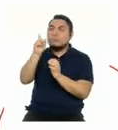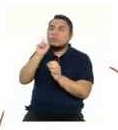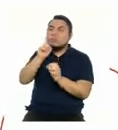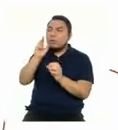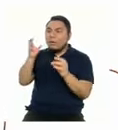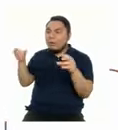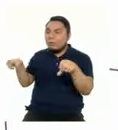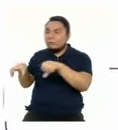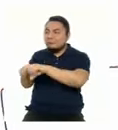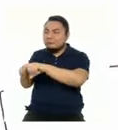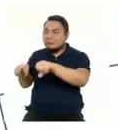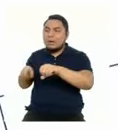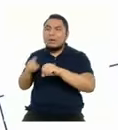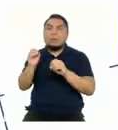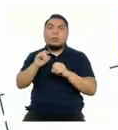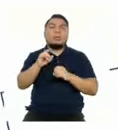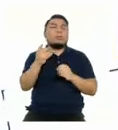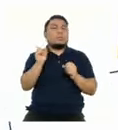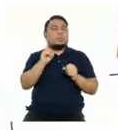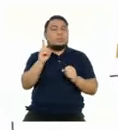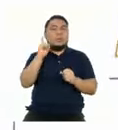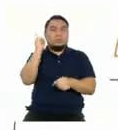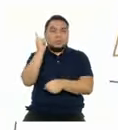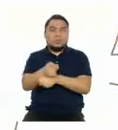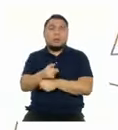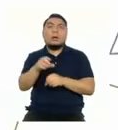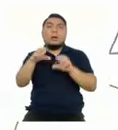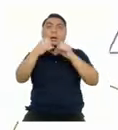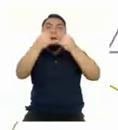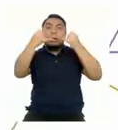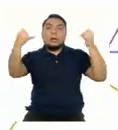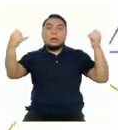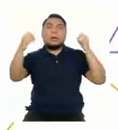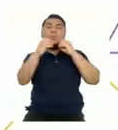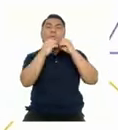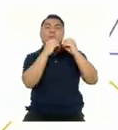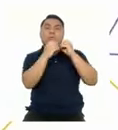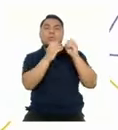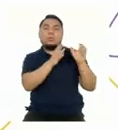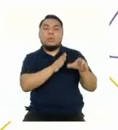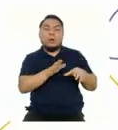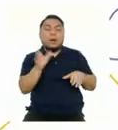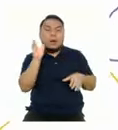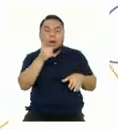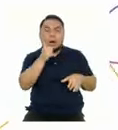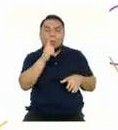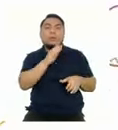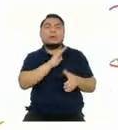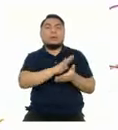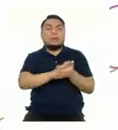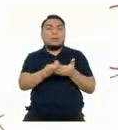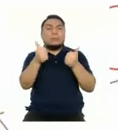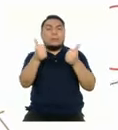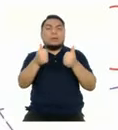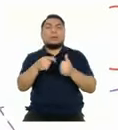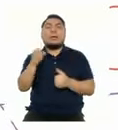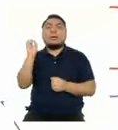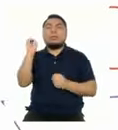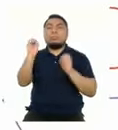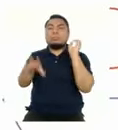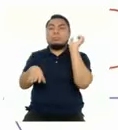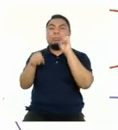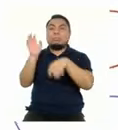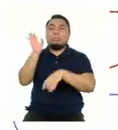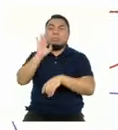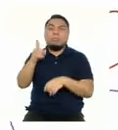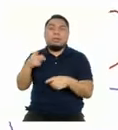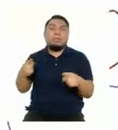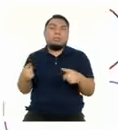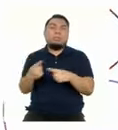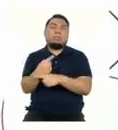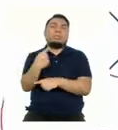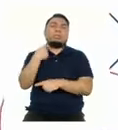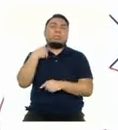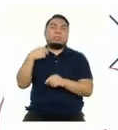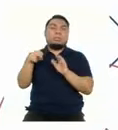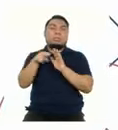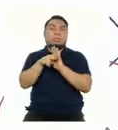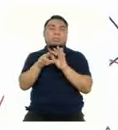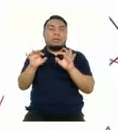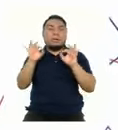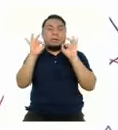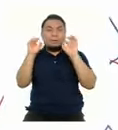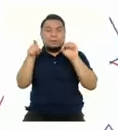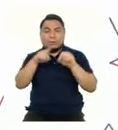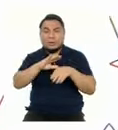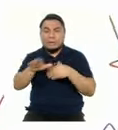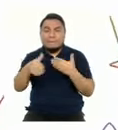hacer un buen uso de las redes de agua y del alcantarillado y evitar arrojar elementos que dañen las normas de